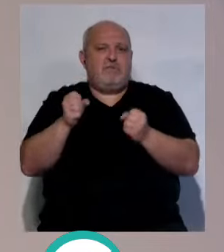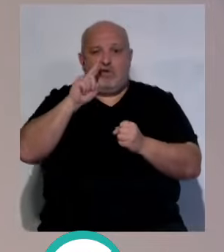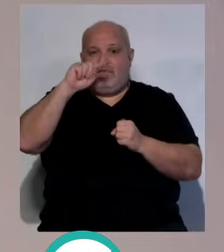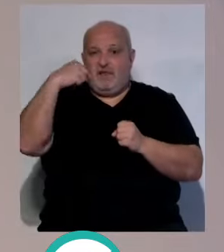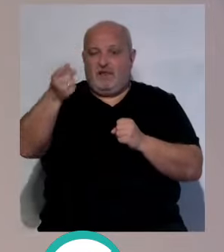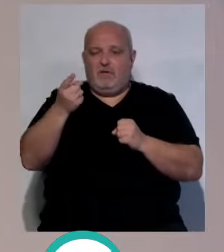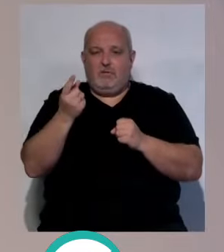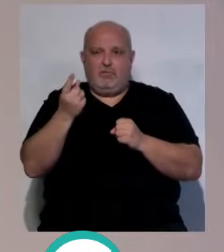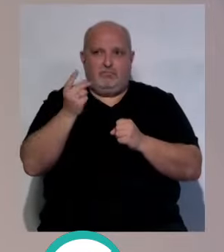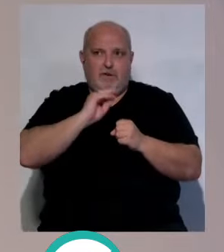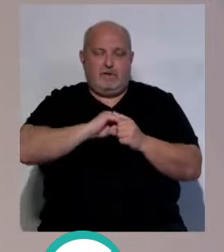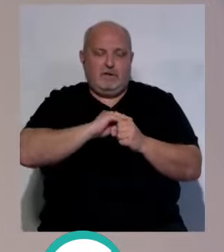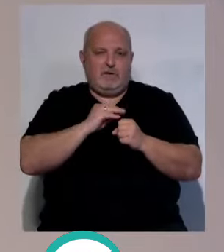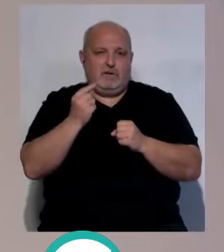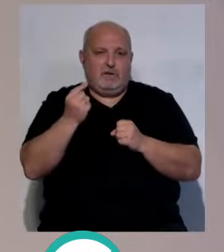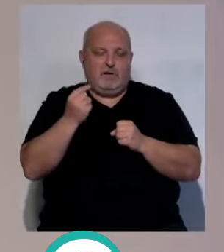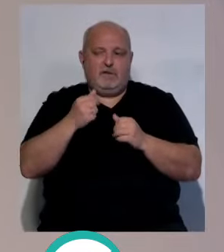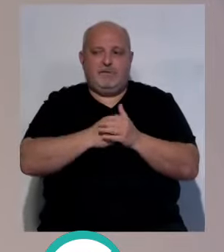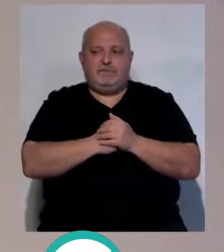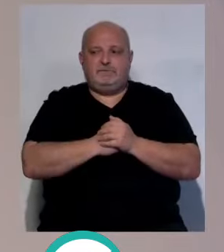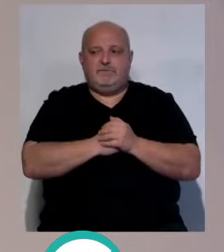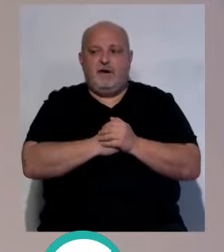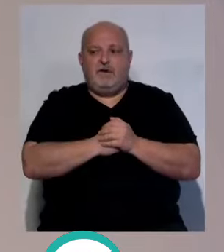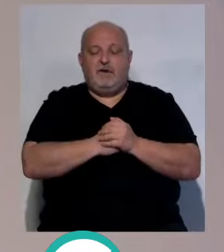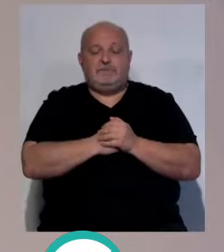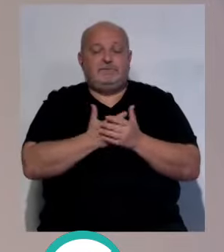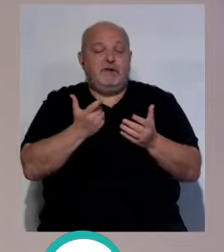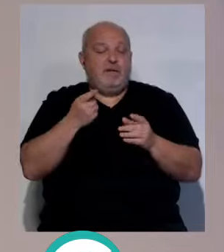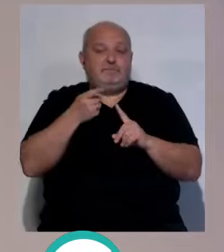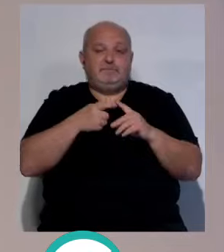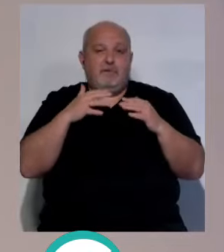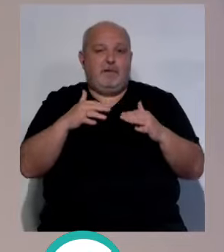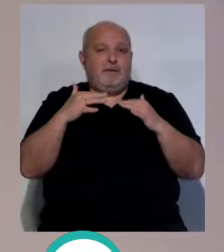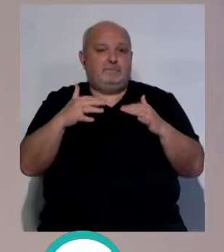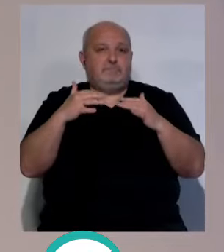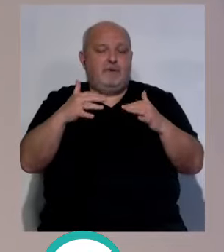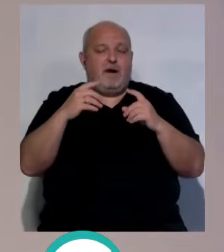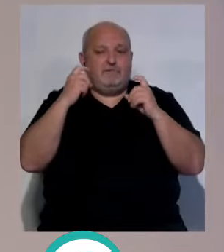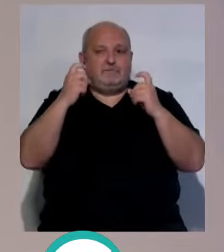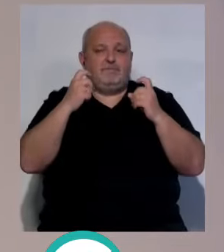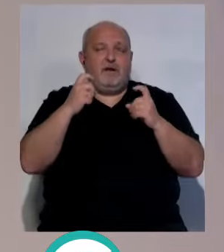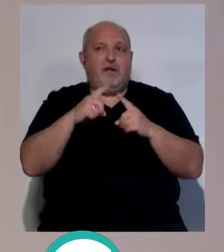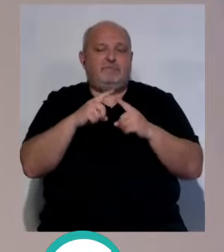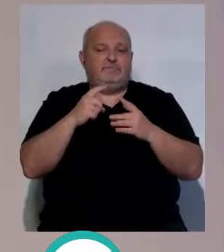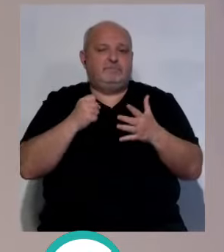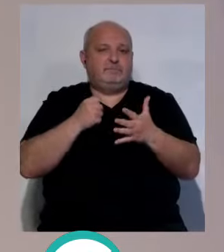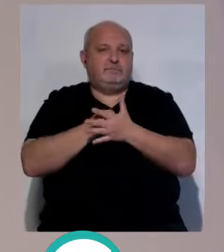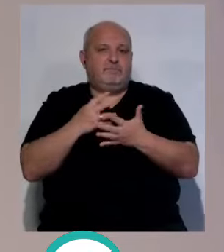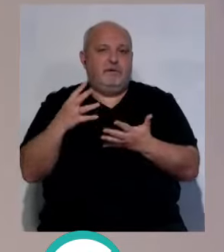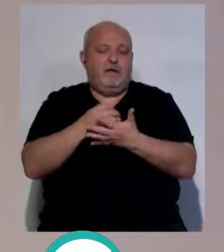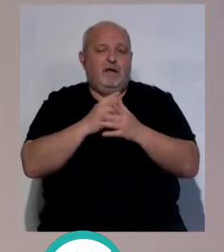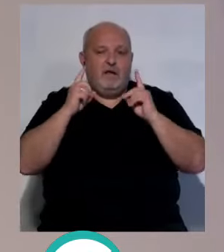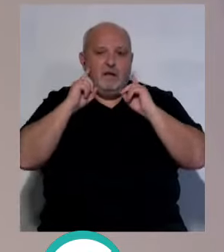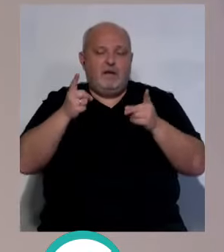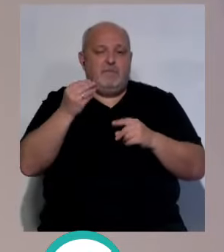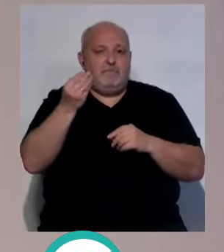...el dineral que puede coger ese equipo, ¿no? Pero hay que ir partido a partido, intentar ya jugarte la toda para el todo... ...arreglar